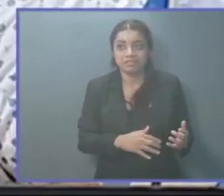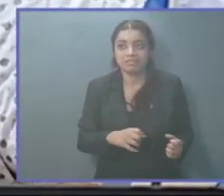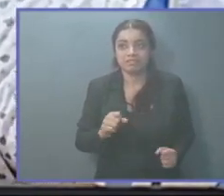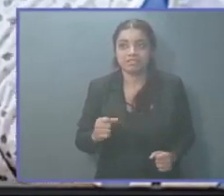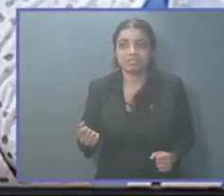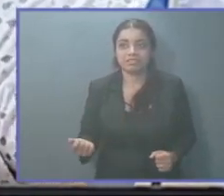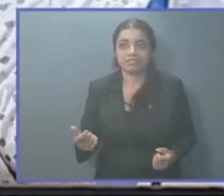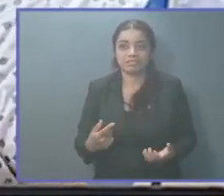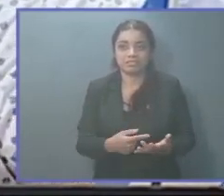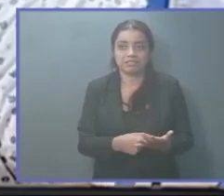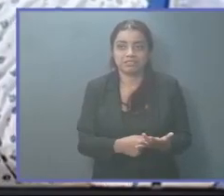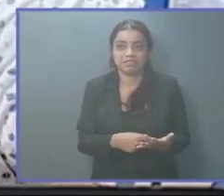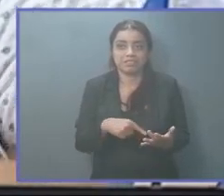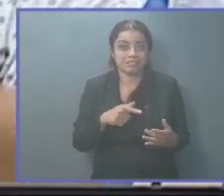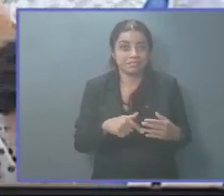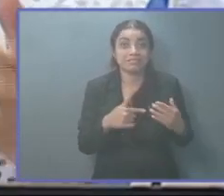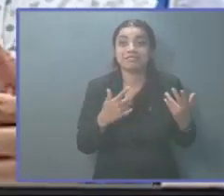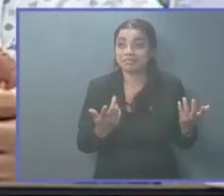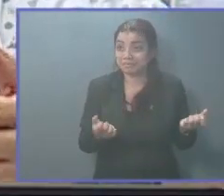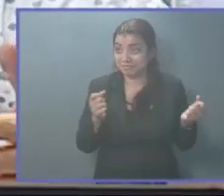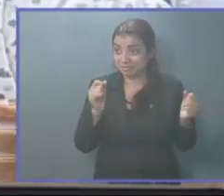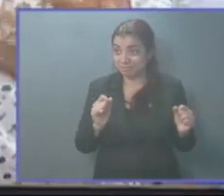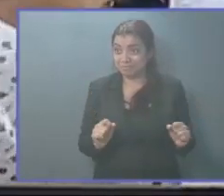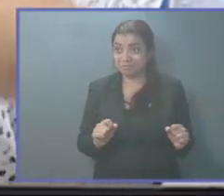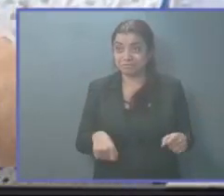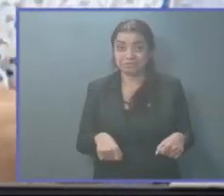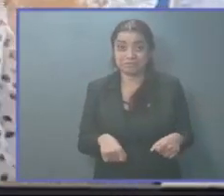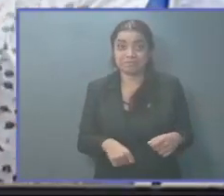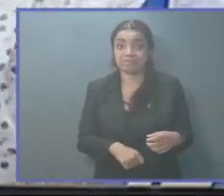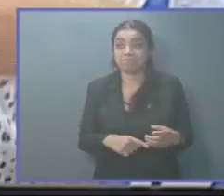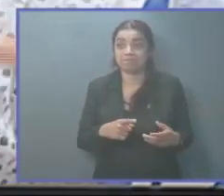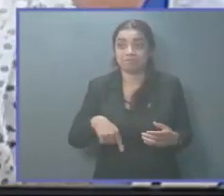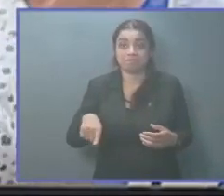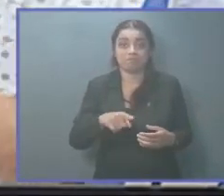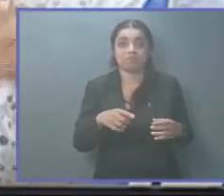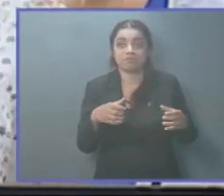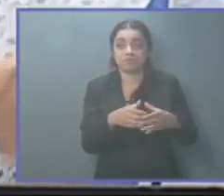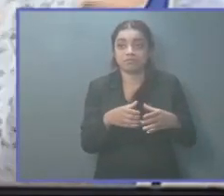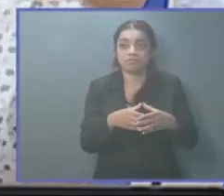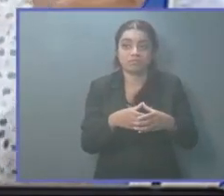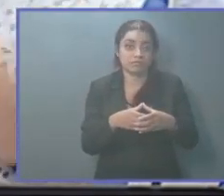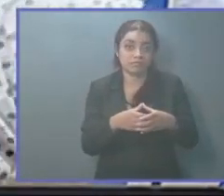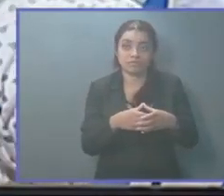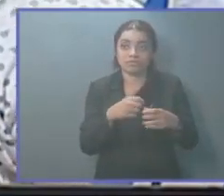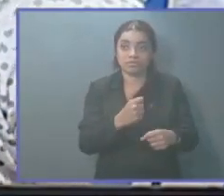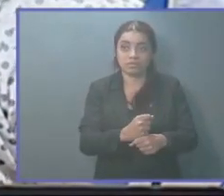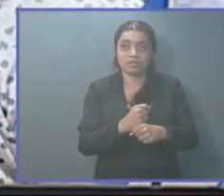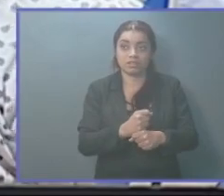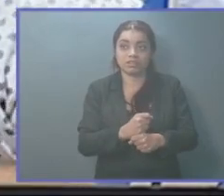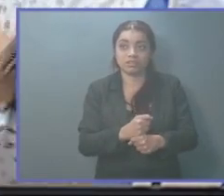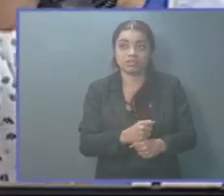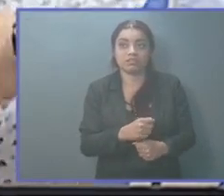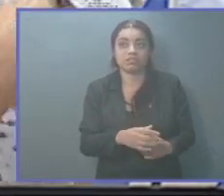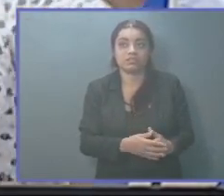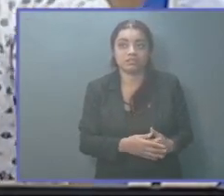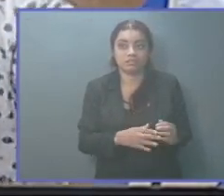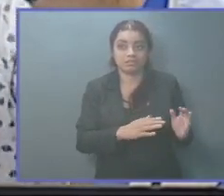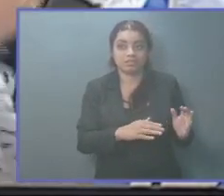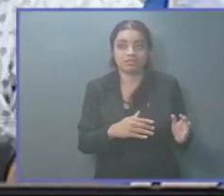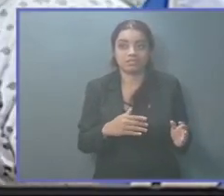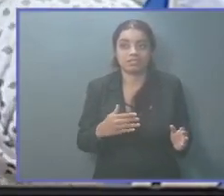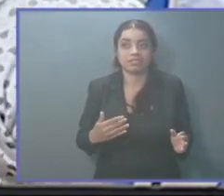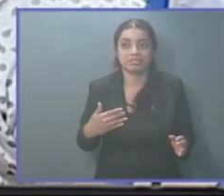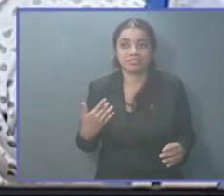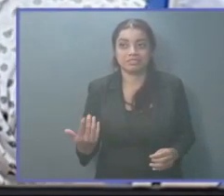interpelación. Y que puedan ustedes recoger en el dictamen, que seguro ya lo tienen hecho, pueden aprobarlo y